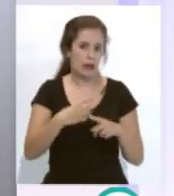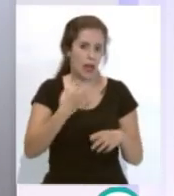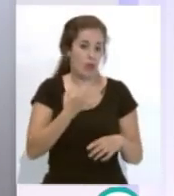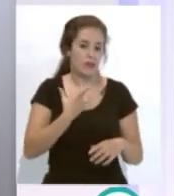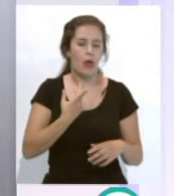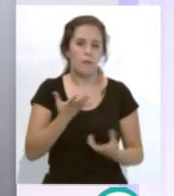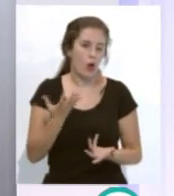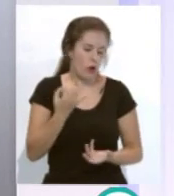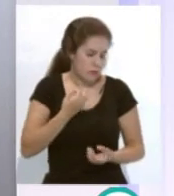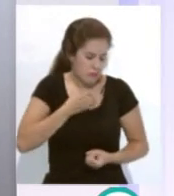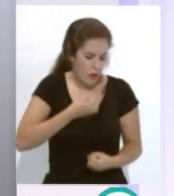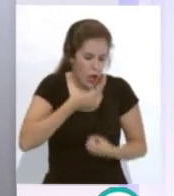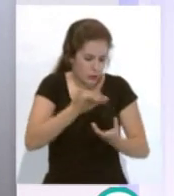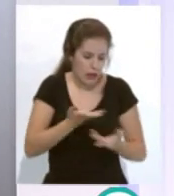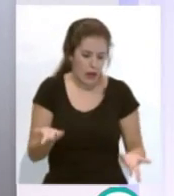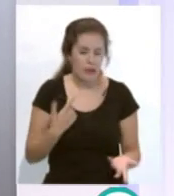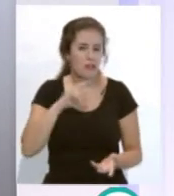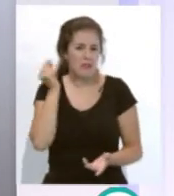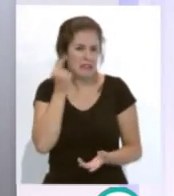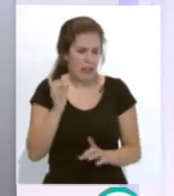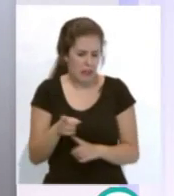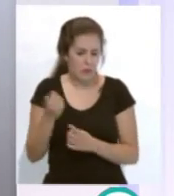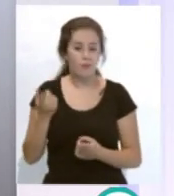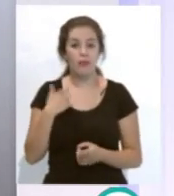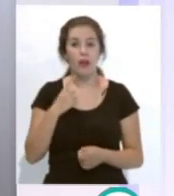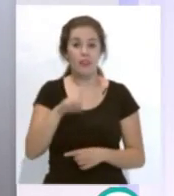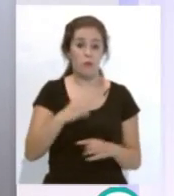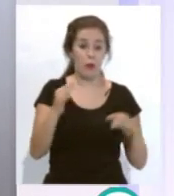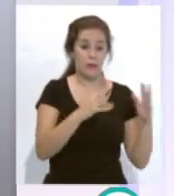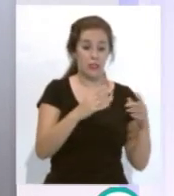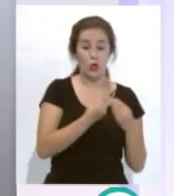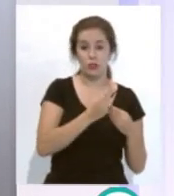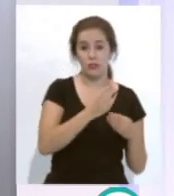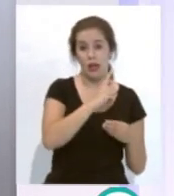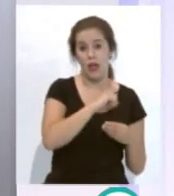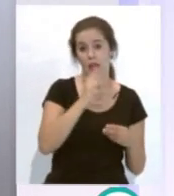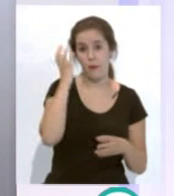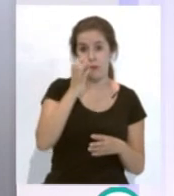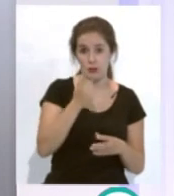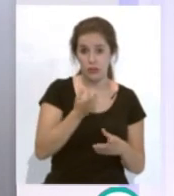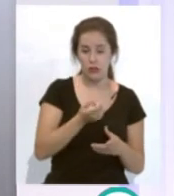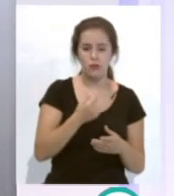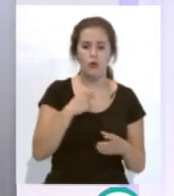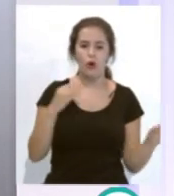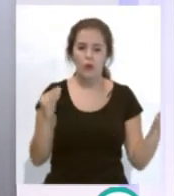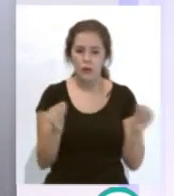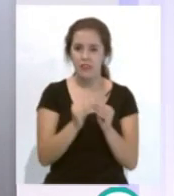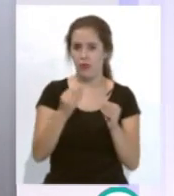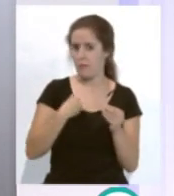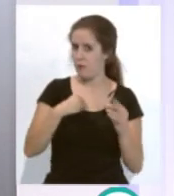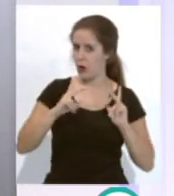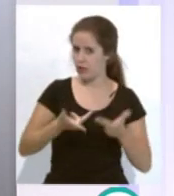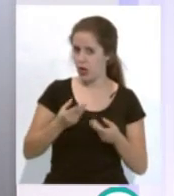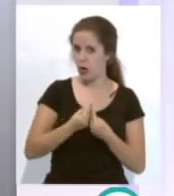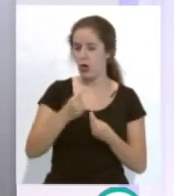y no se va a enterar. Está sueltito. Sí, no se va a enterar. Después del partido contra el Sporting, coincido en el mismo hotel en Gijón